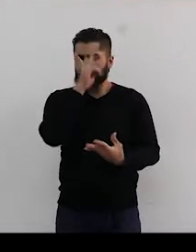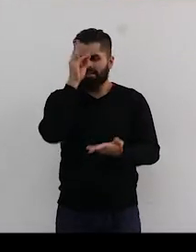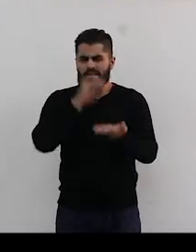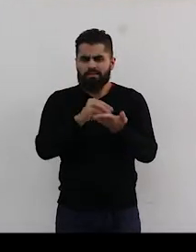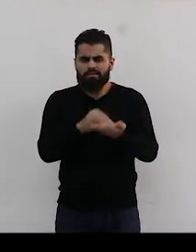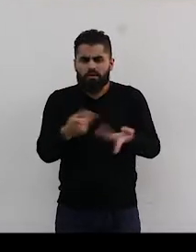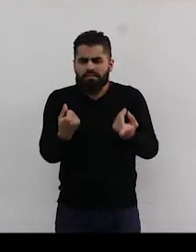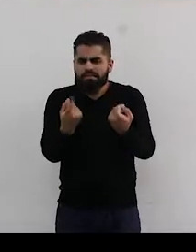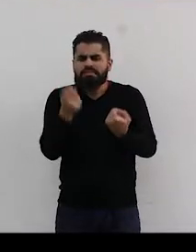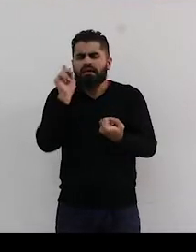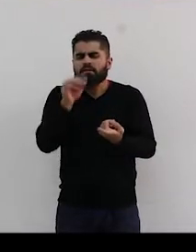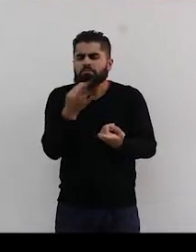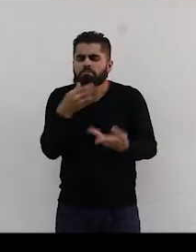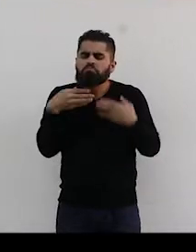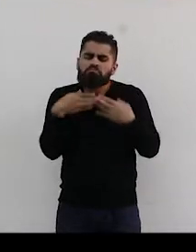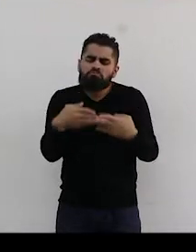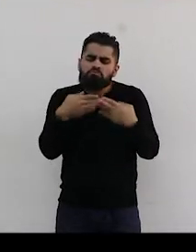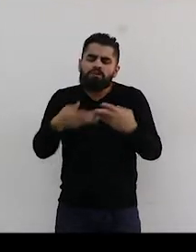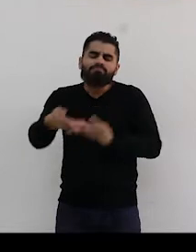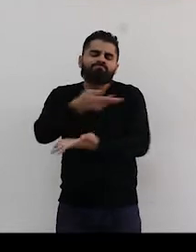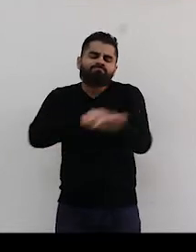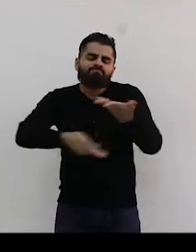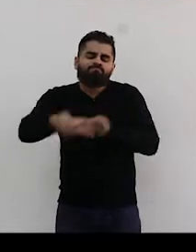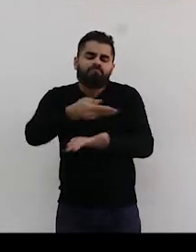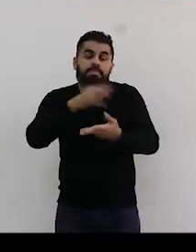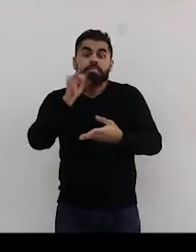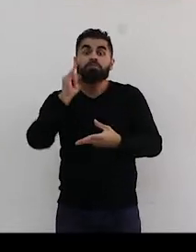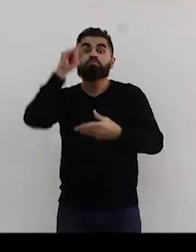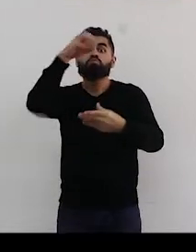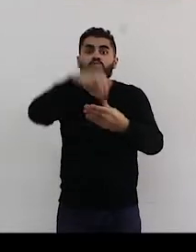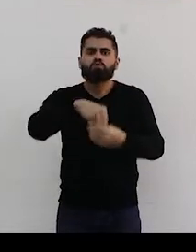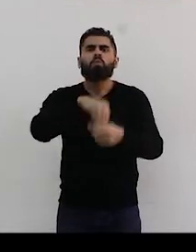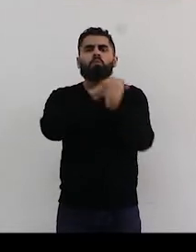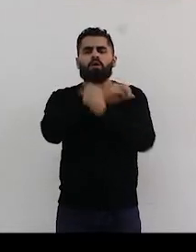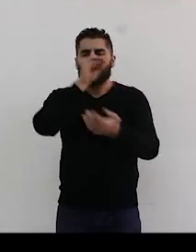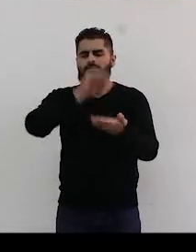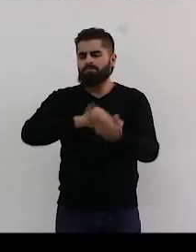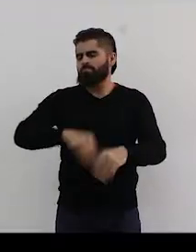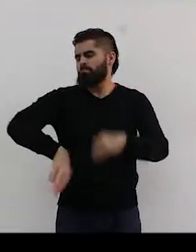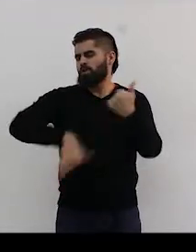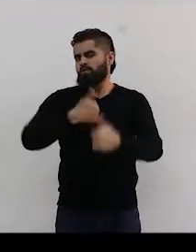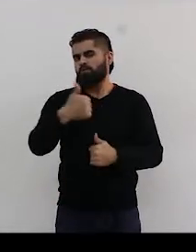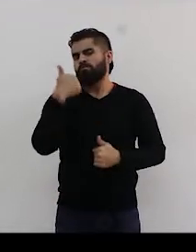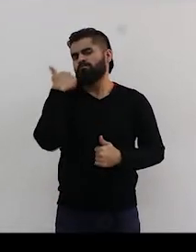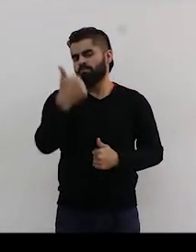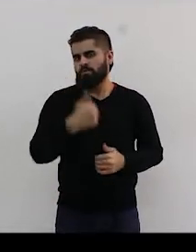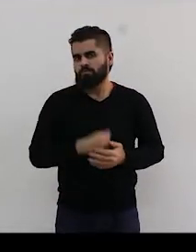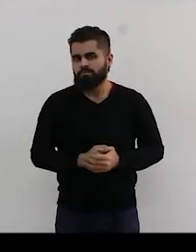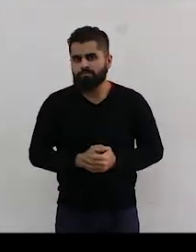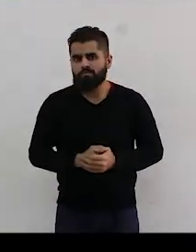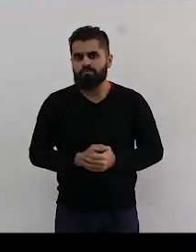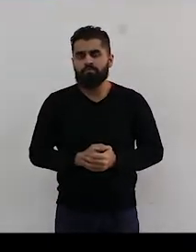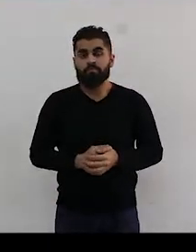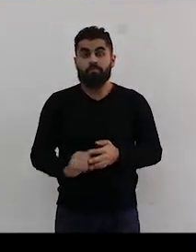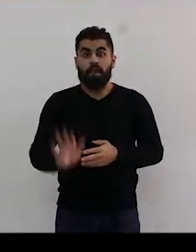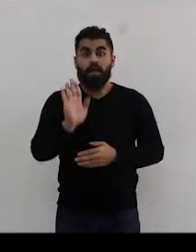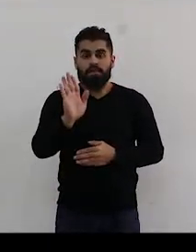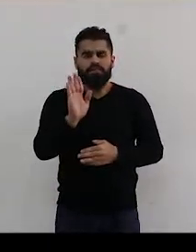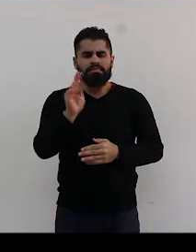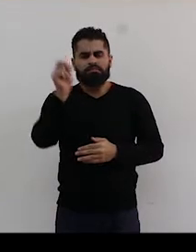exigencias educativas actuales de los docentes para hacer que el proceso de inclusión sea efectivo y eficaz.